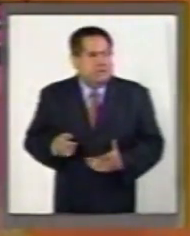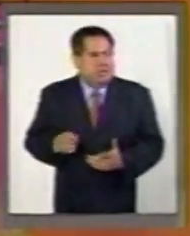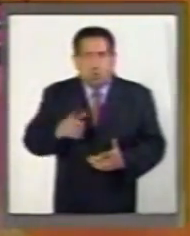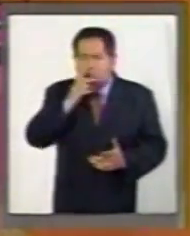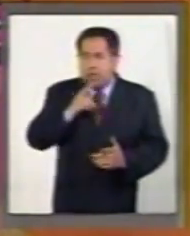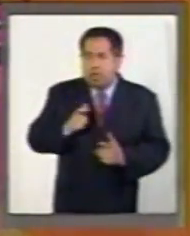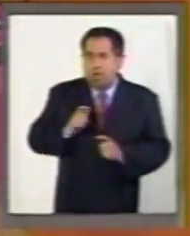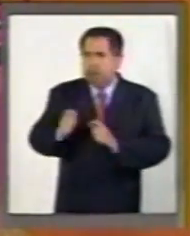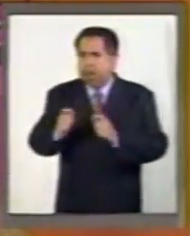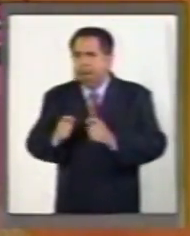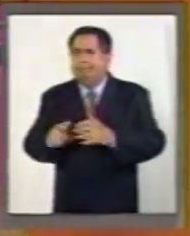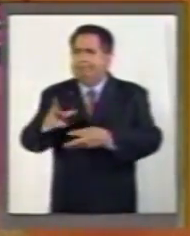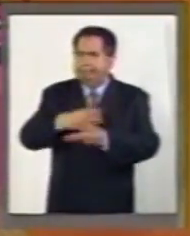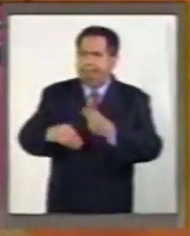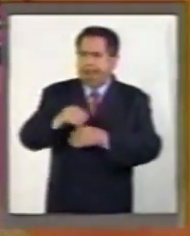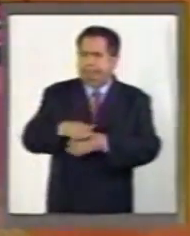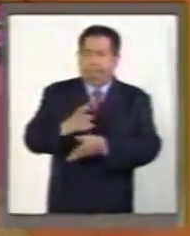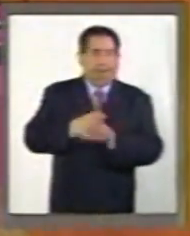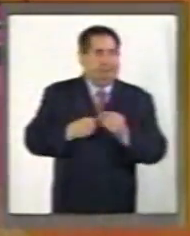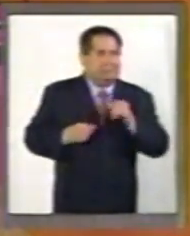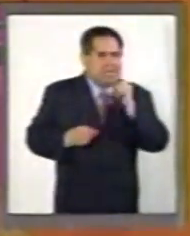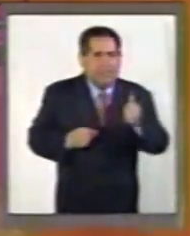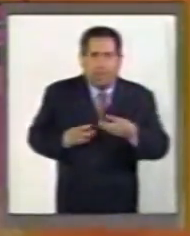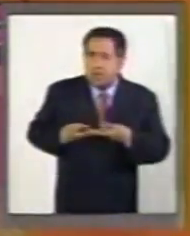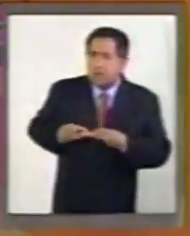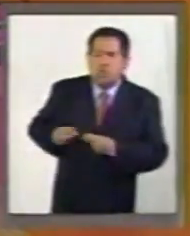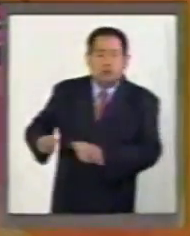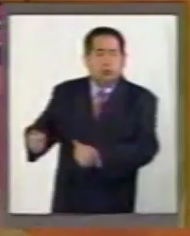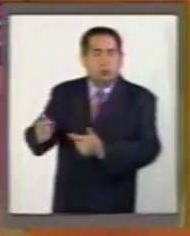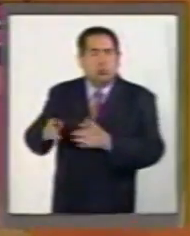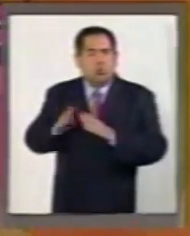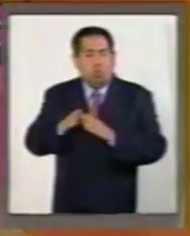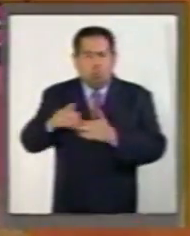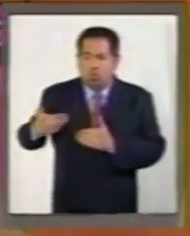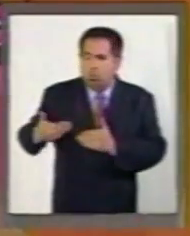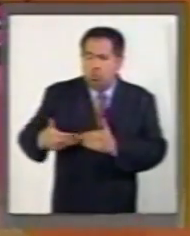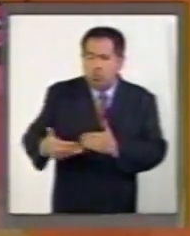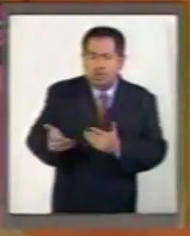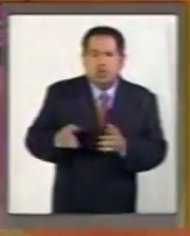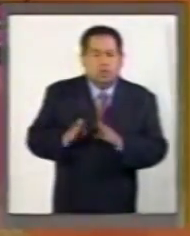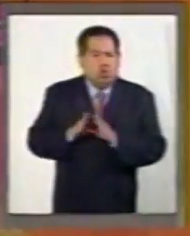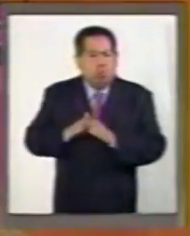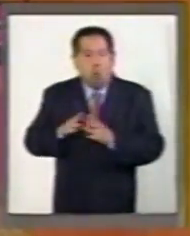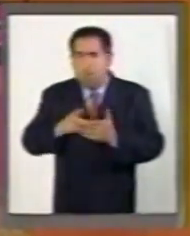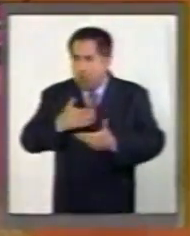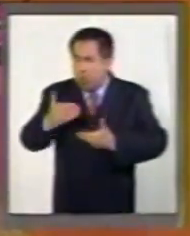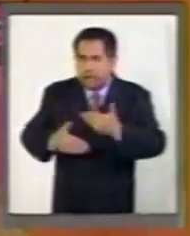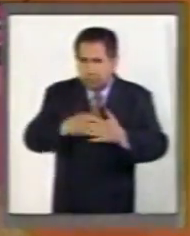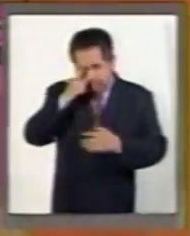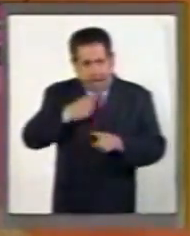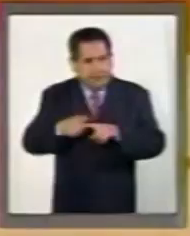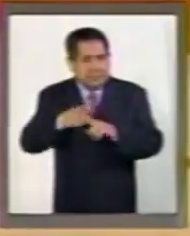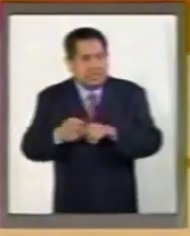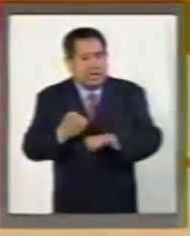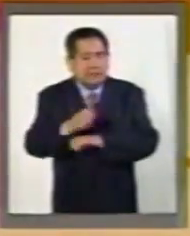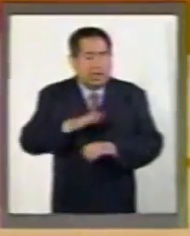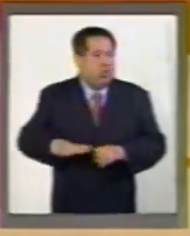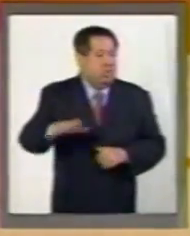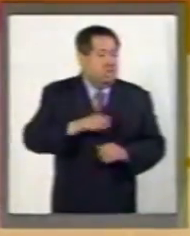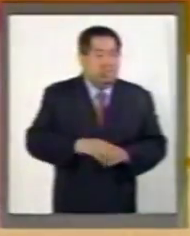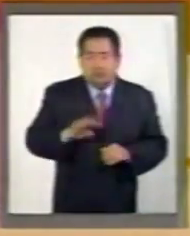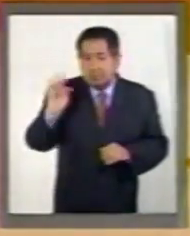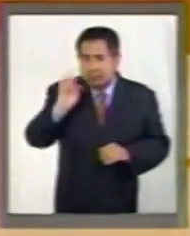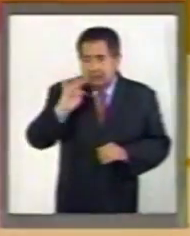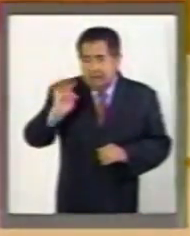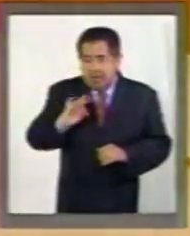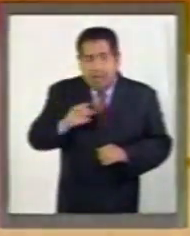disponibilidad de recursos para financiar el gasto y el progreso de los estados. Si no se